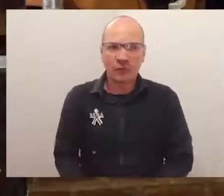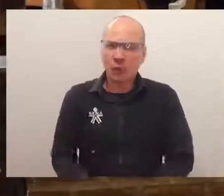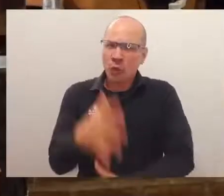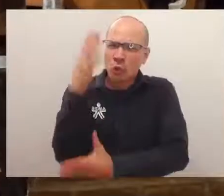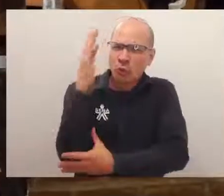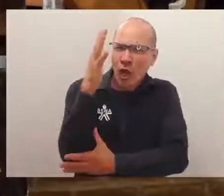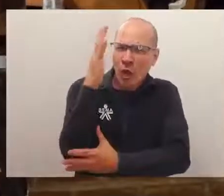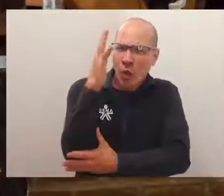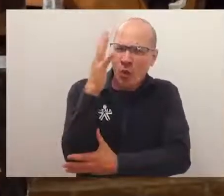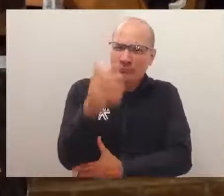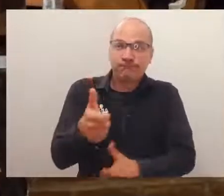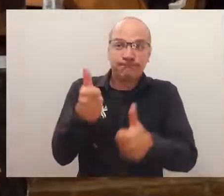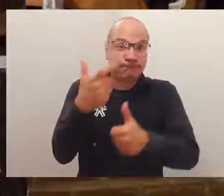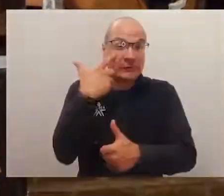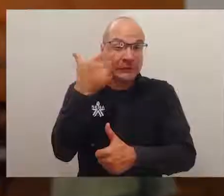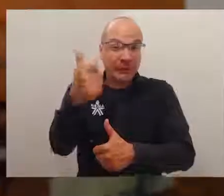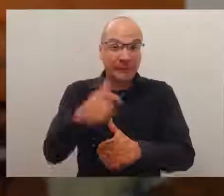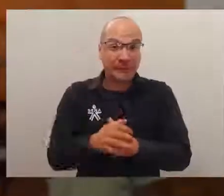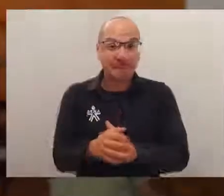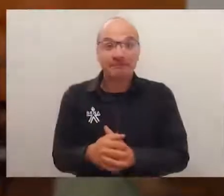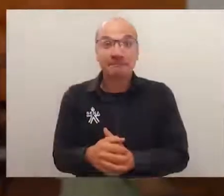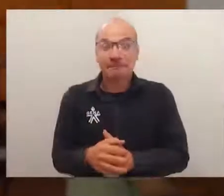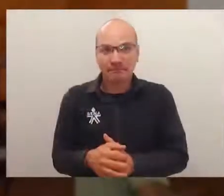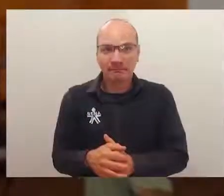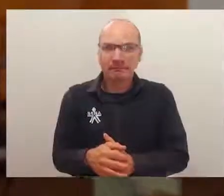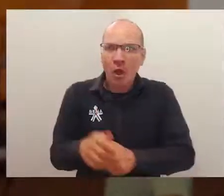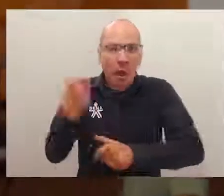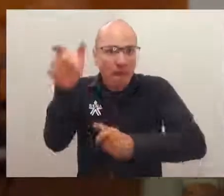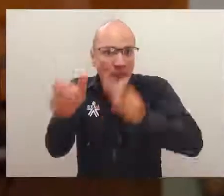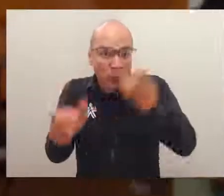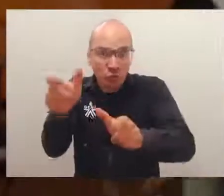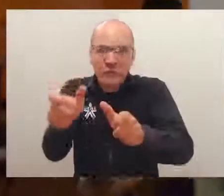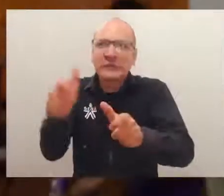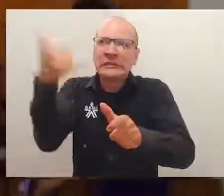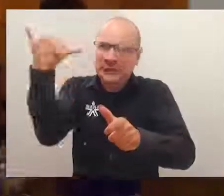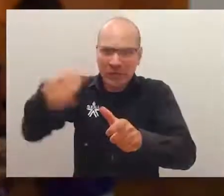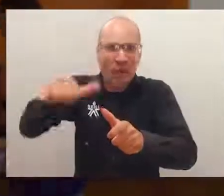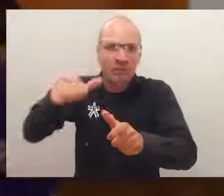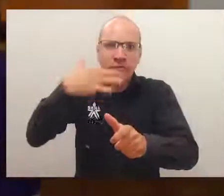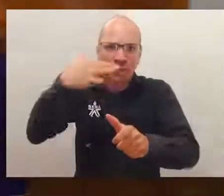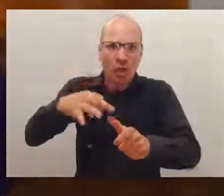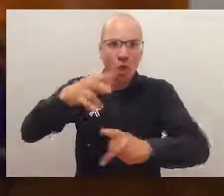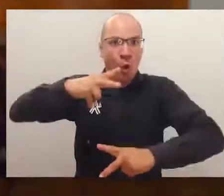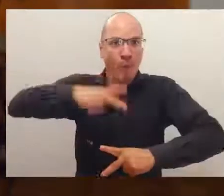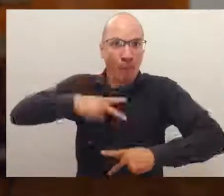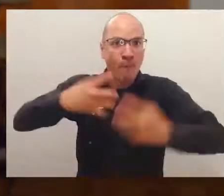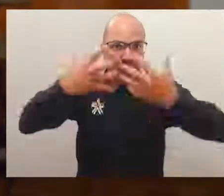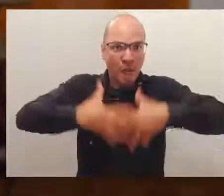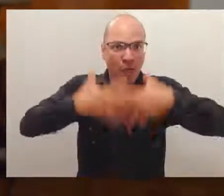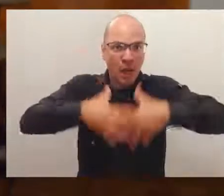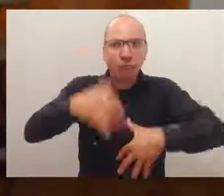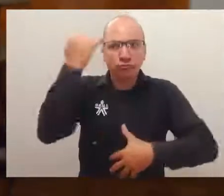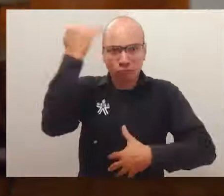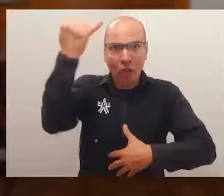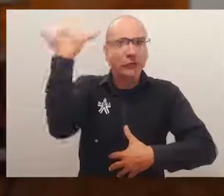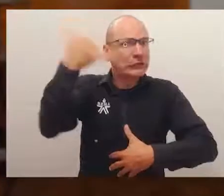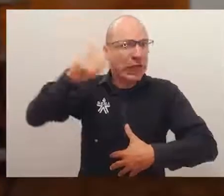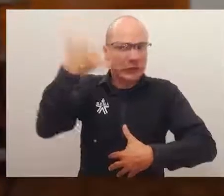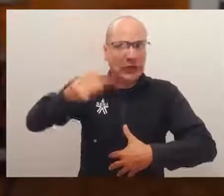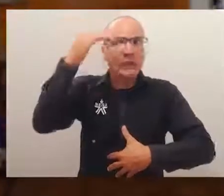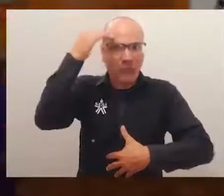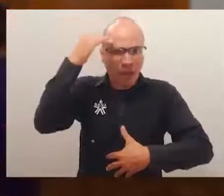con esto. Una charla muy chévere por parte de personas que verdaderamente son emprendedores y ya saben